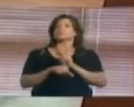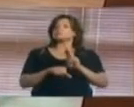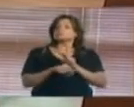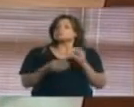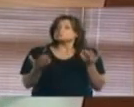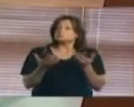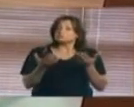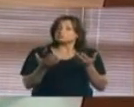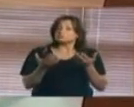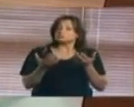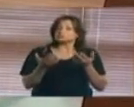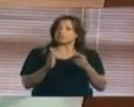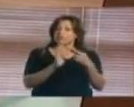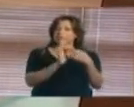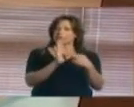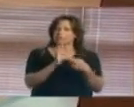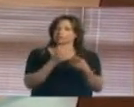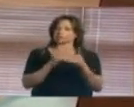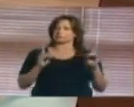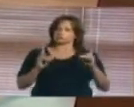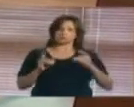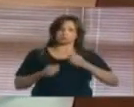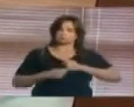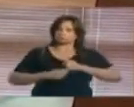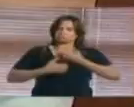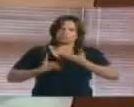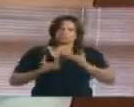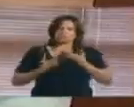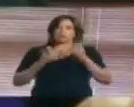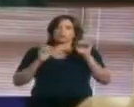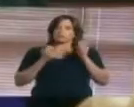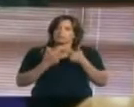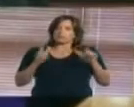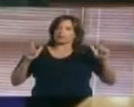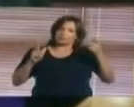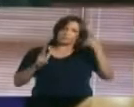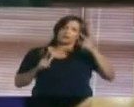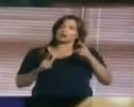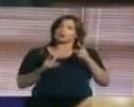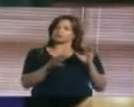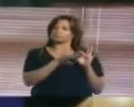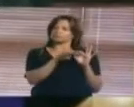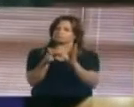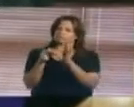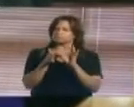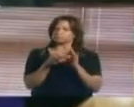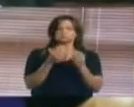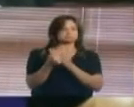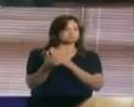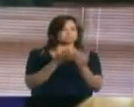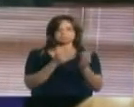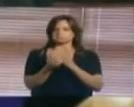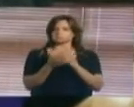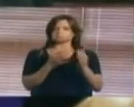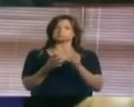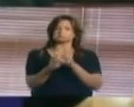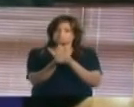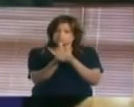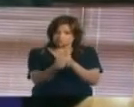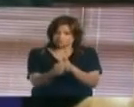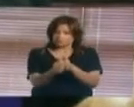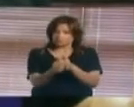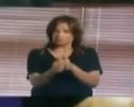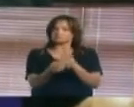las reglas de la democracia para conservar la unidad institucional en sí misma,